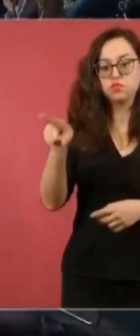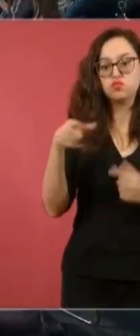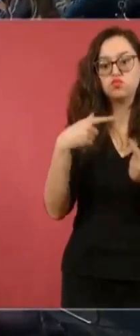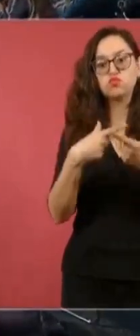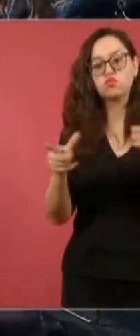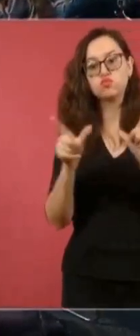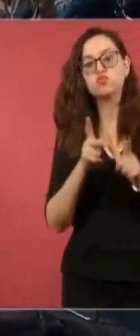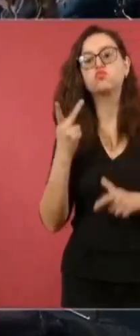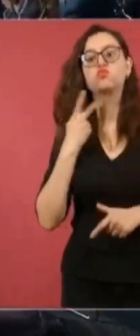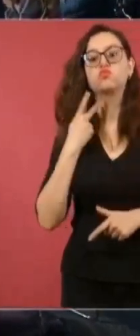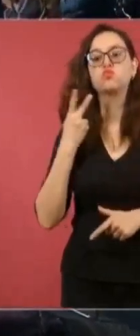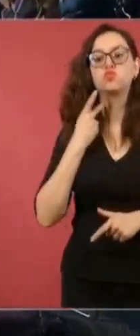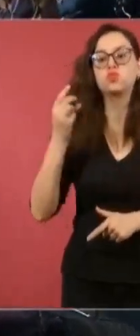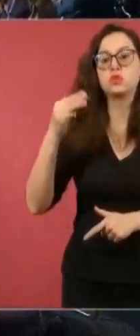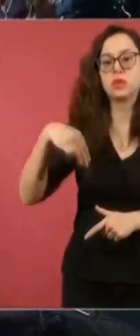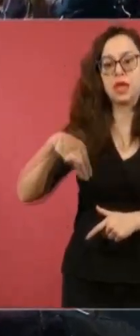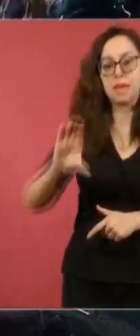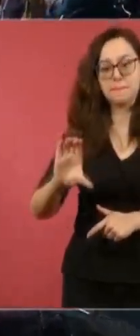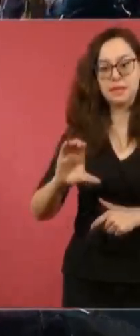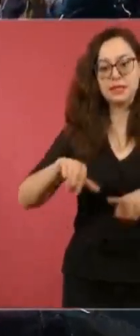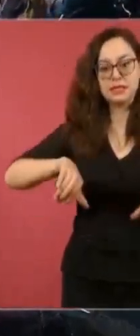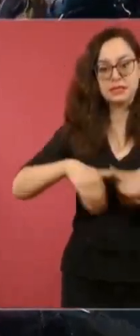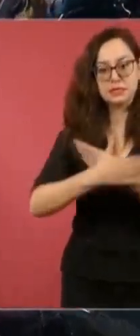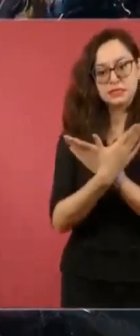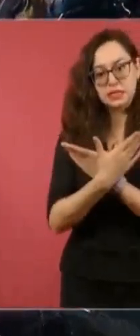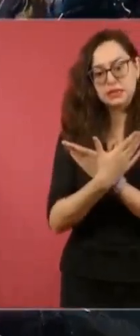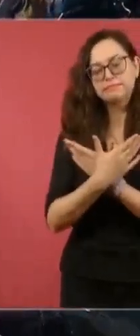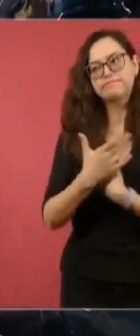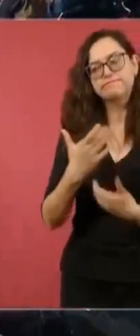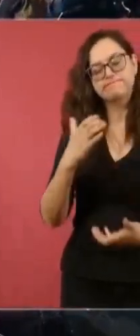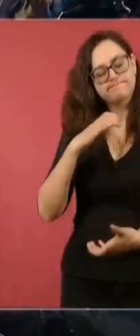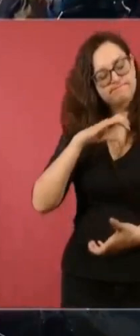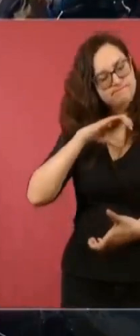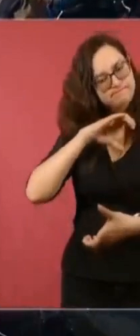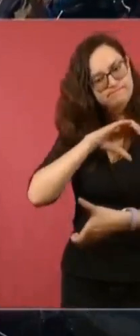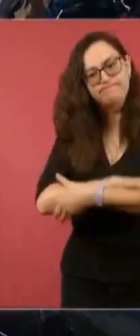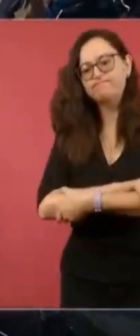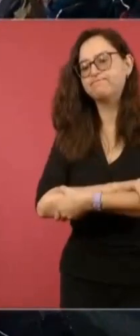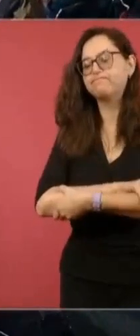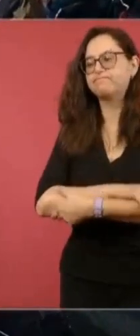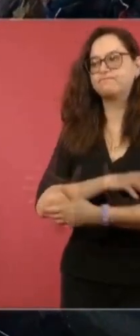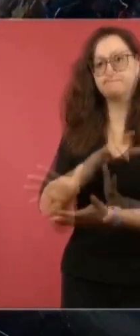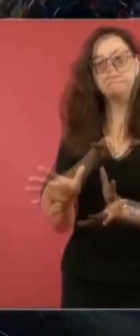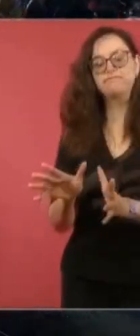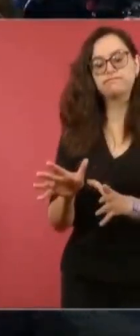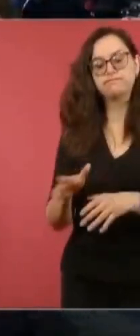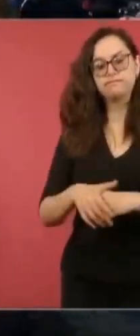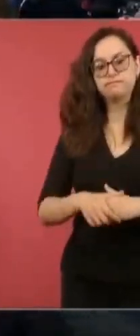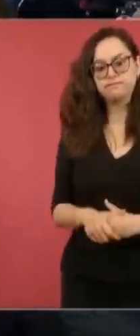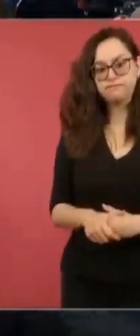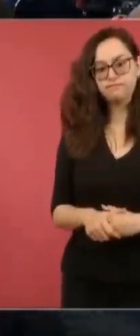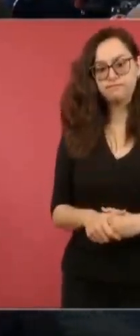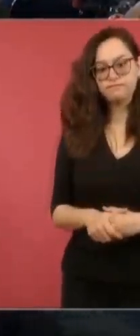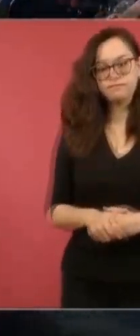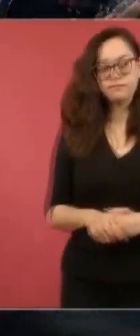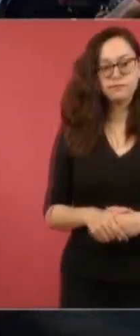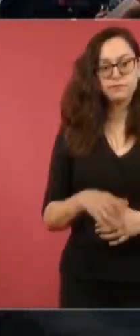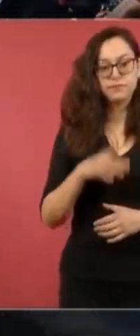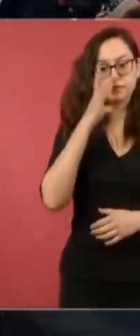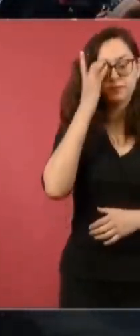con Movimiento Ciudadano, sus dirigentes, sus candidatos, sus militantes. Sabemos que